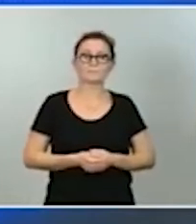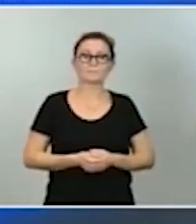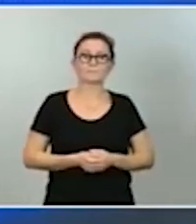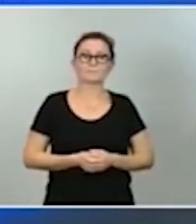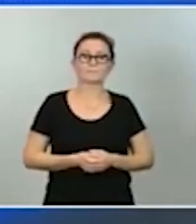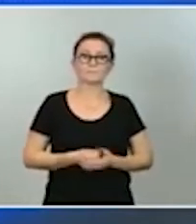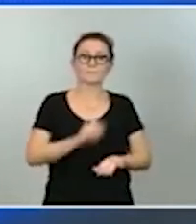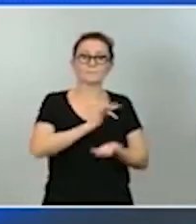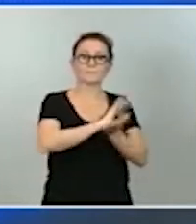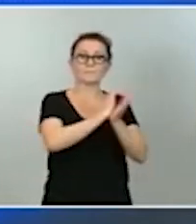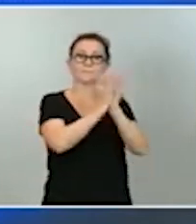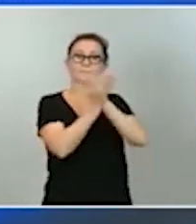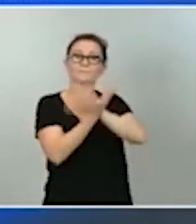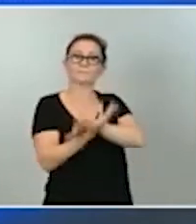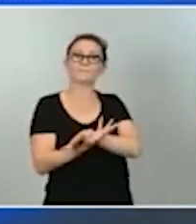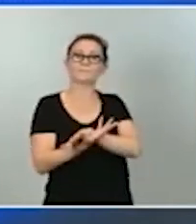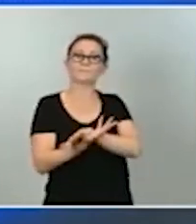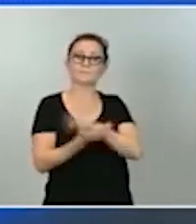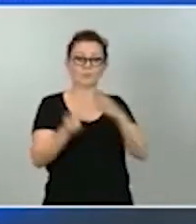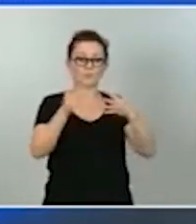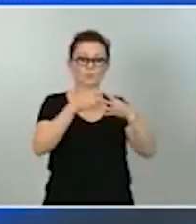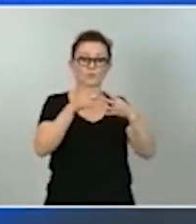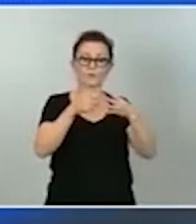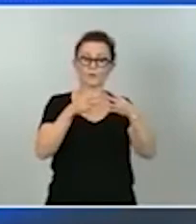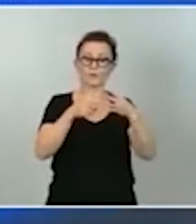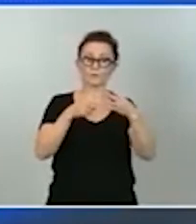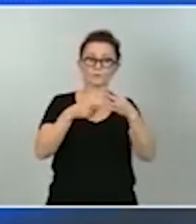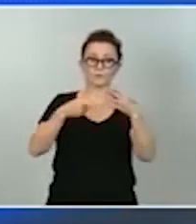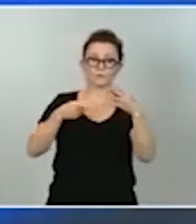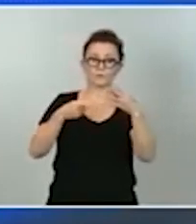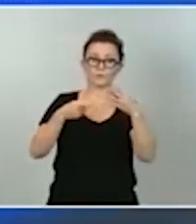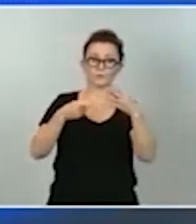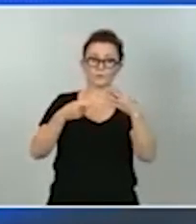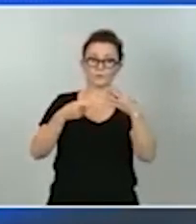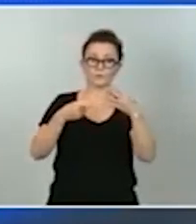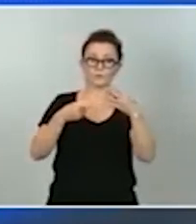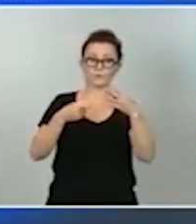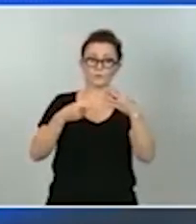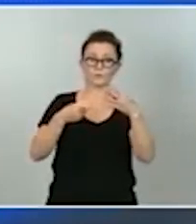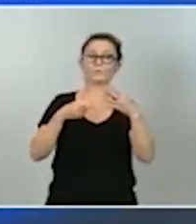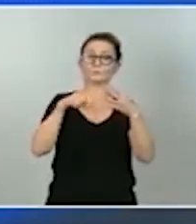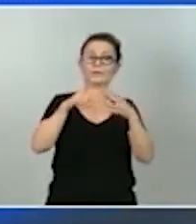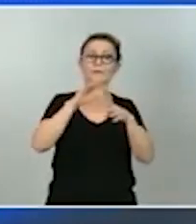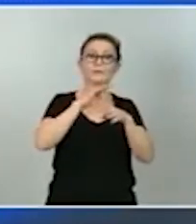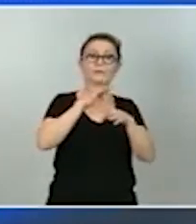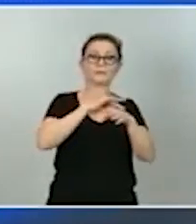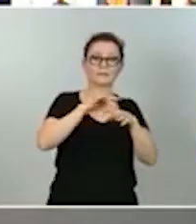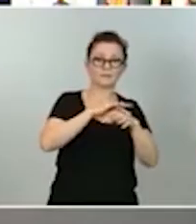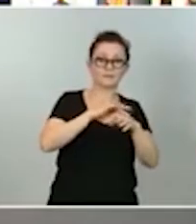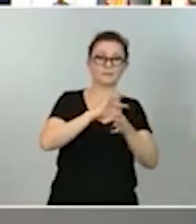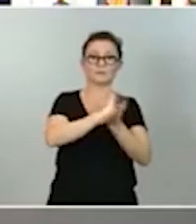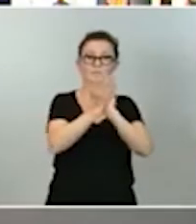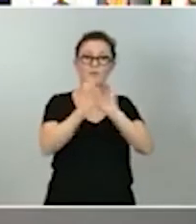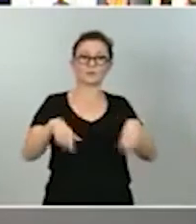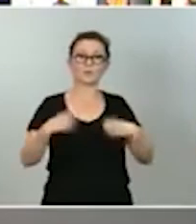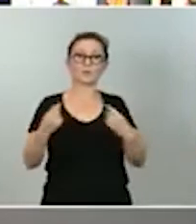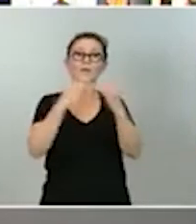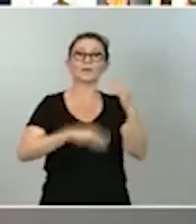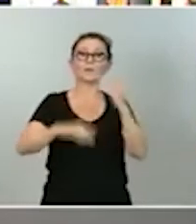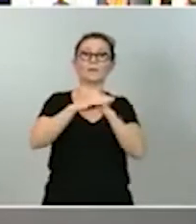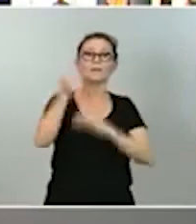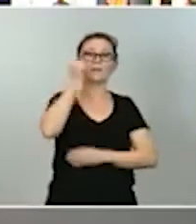estas cuatro grandes transformaciones insisto la digitalización la transición ecológica la igualdad de género y la cohesión